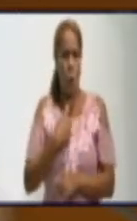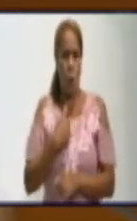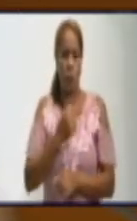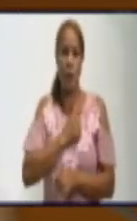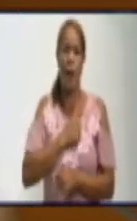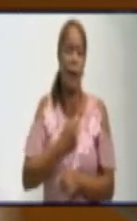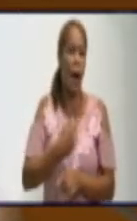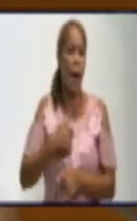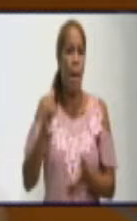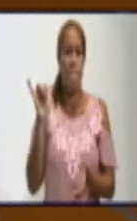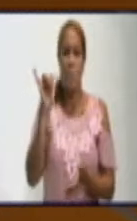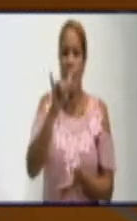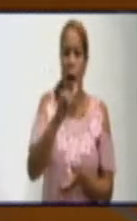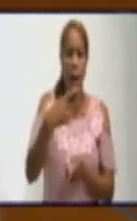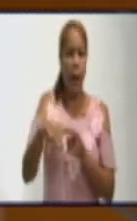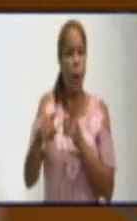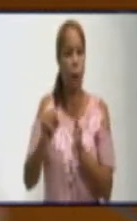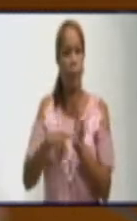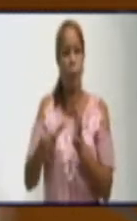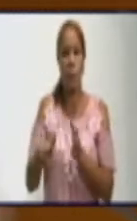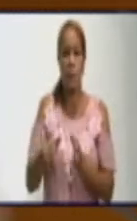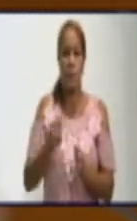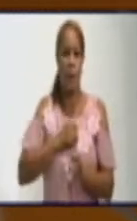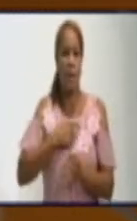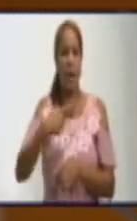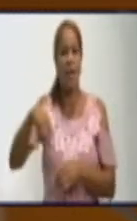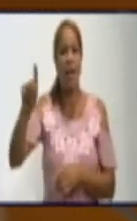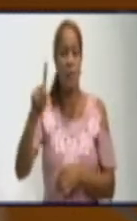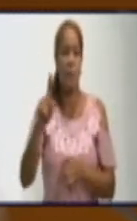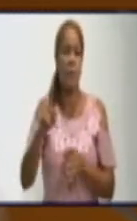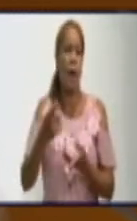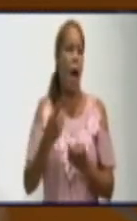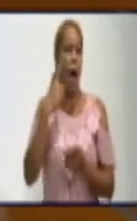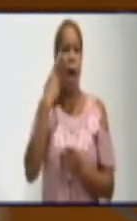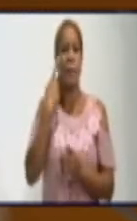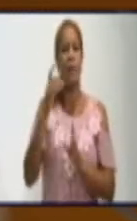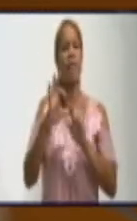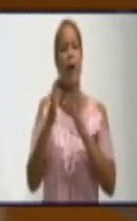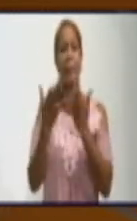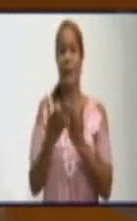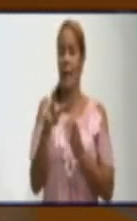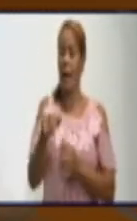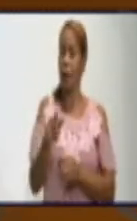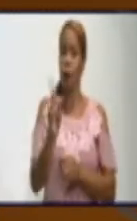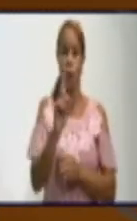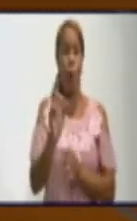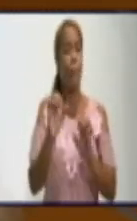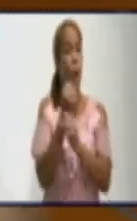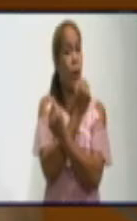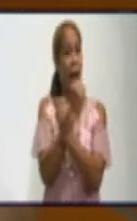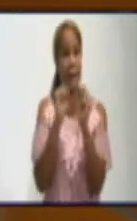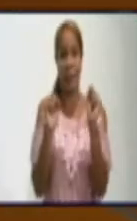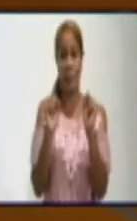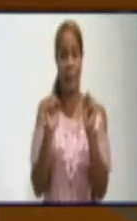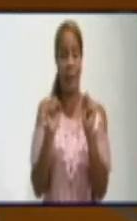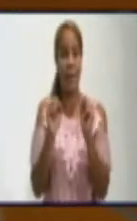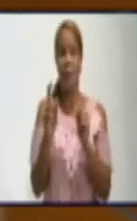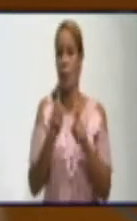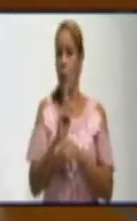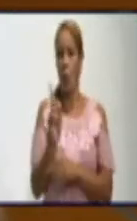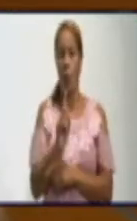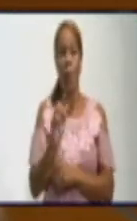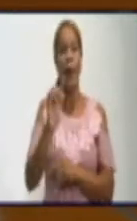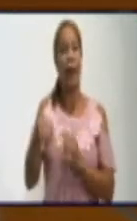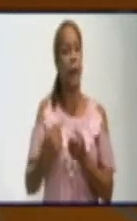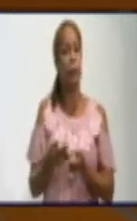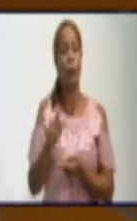que no voy a Camagüey y yo quiero ir a ver un primo mío. No es así, no es por la libre, no es para que todo el que llegue yo me quiera hacer un PCR.